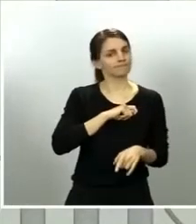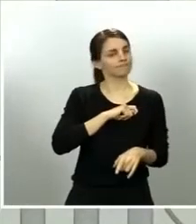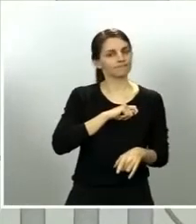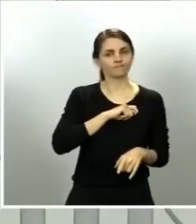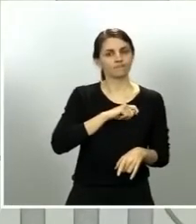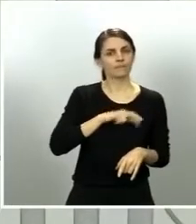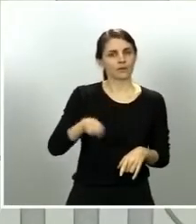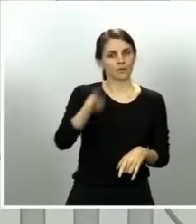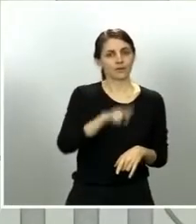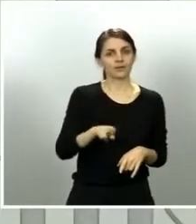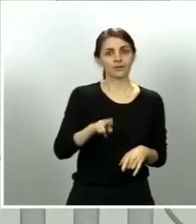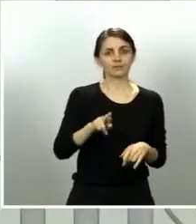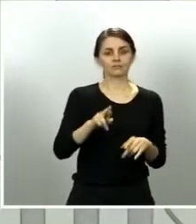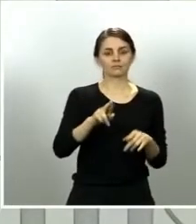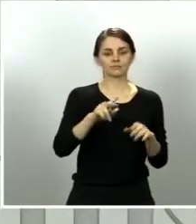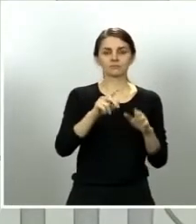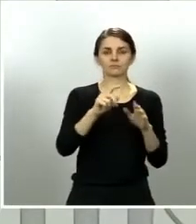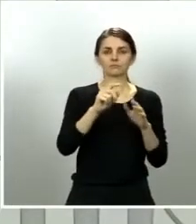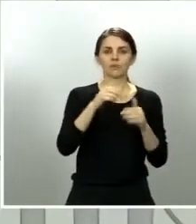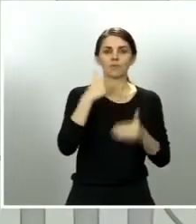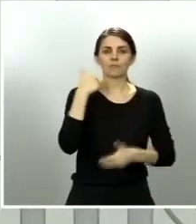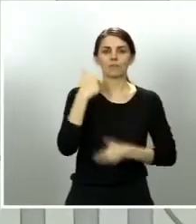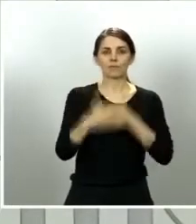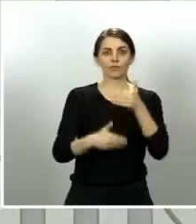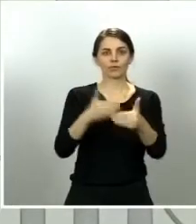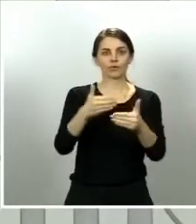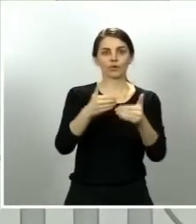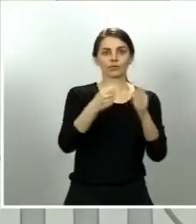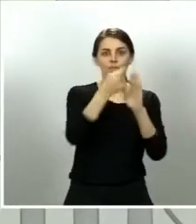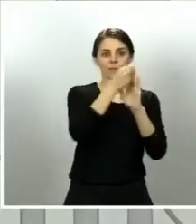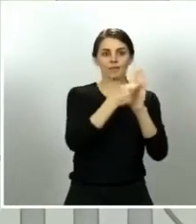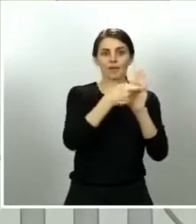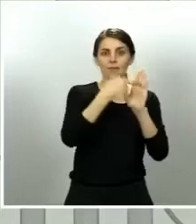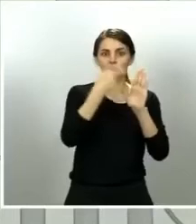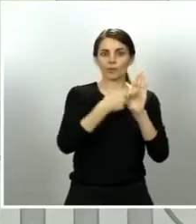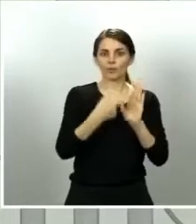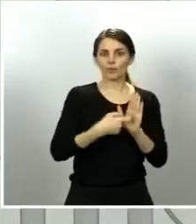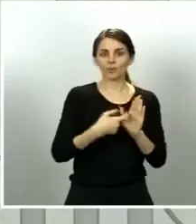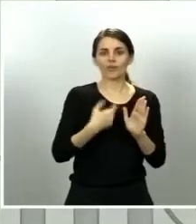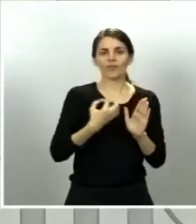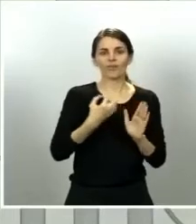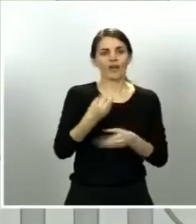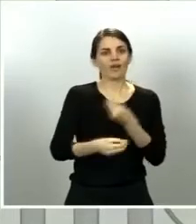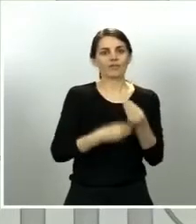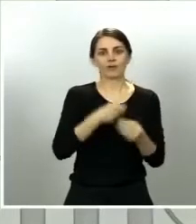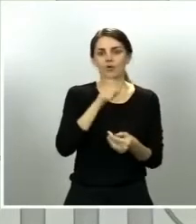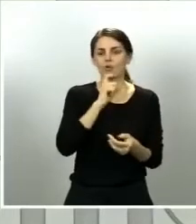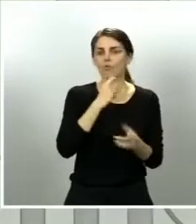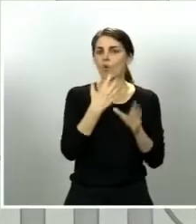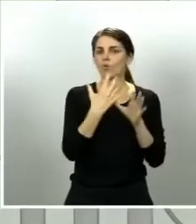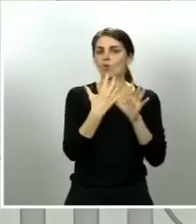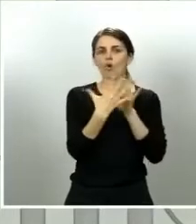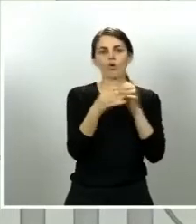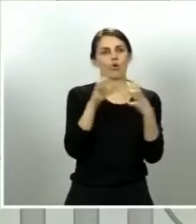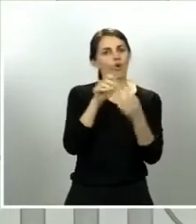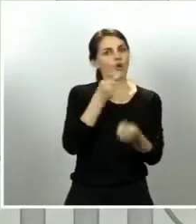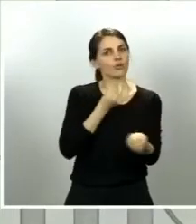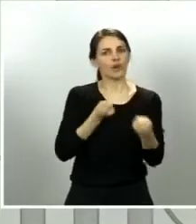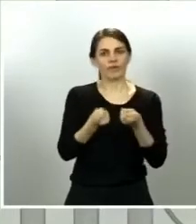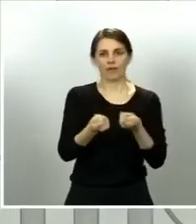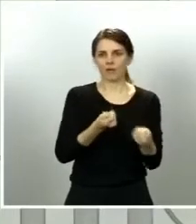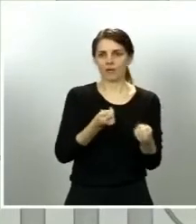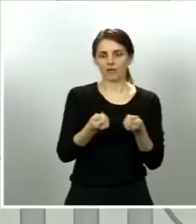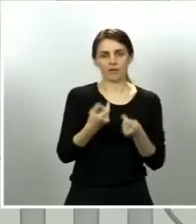coordinada. Y nos ha ido bien a trabajar de forma coordinada, nos ha ayudado